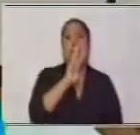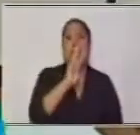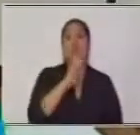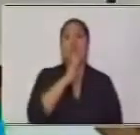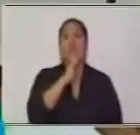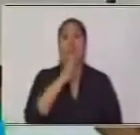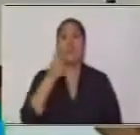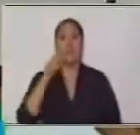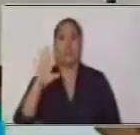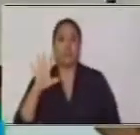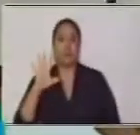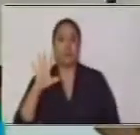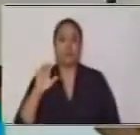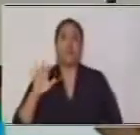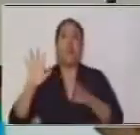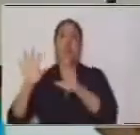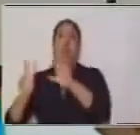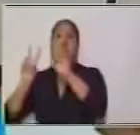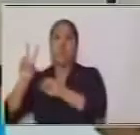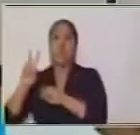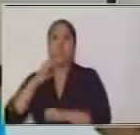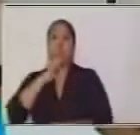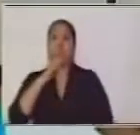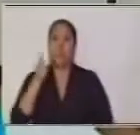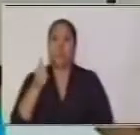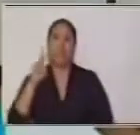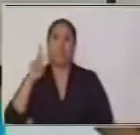A cinco, doce es A veinte.